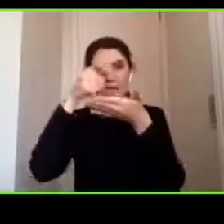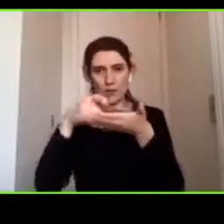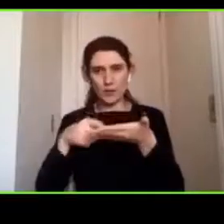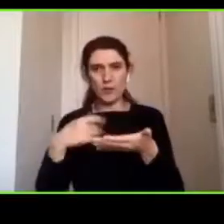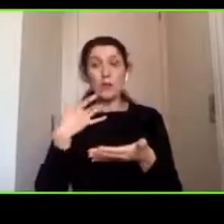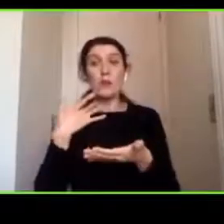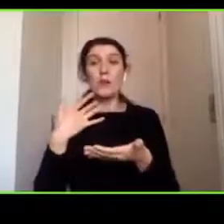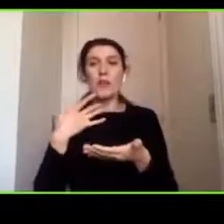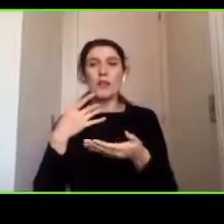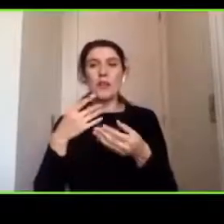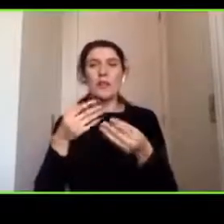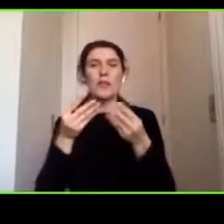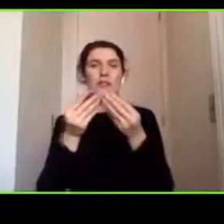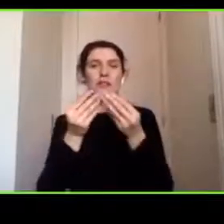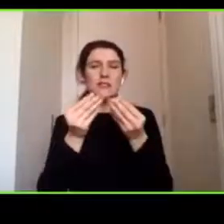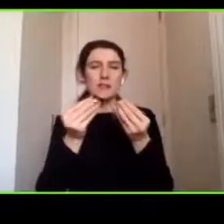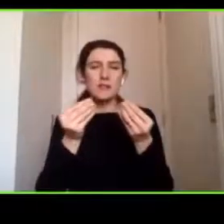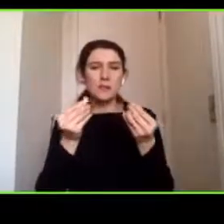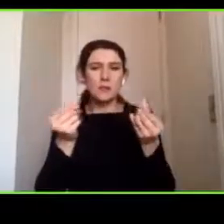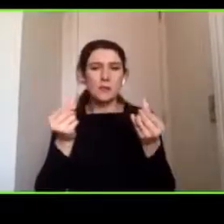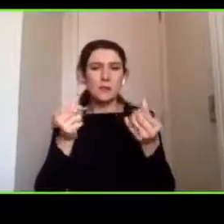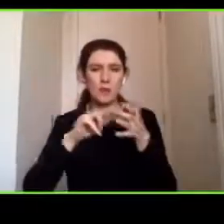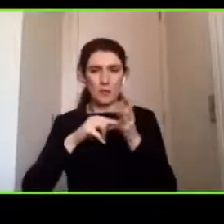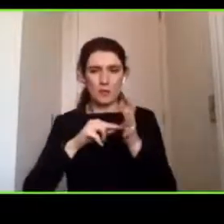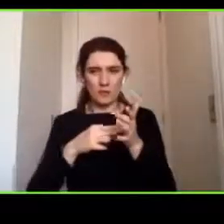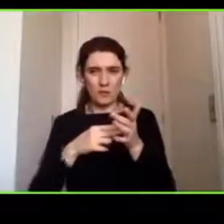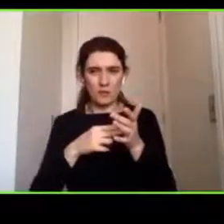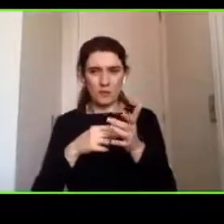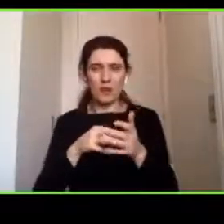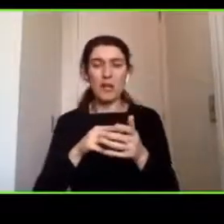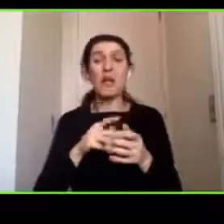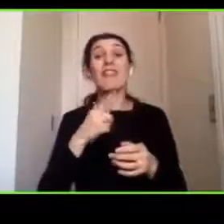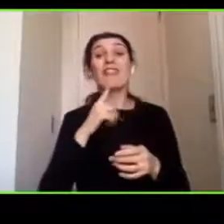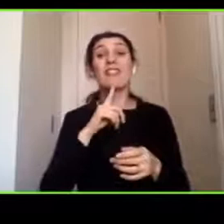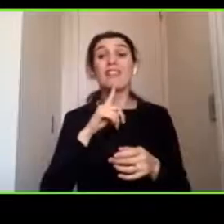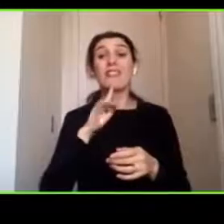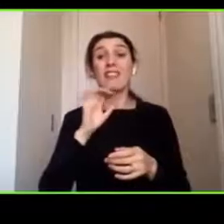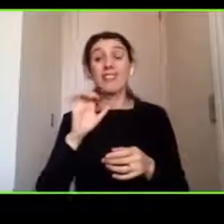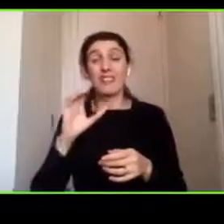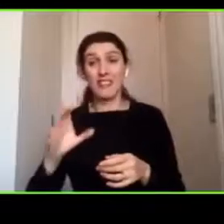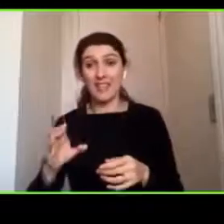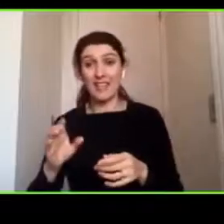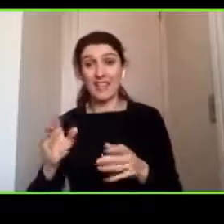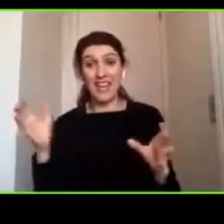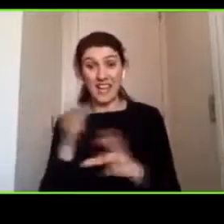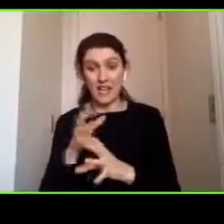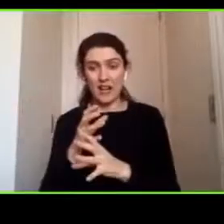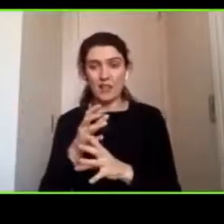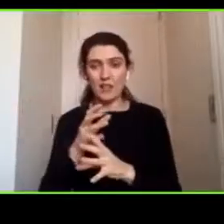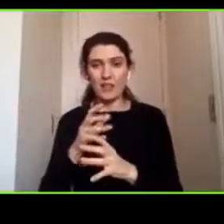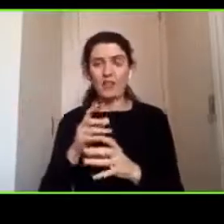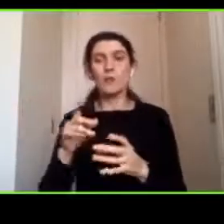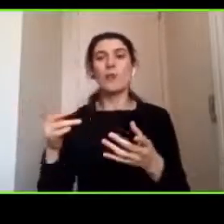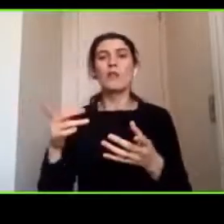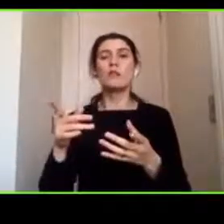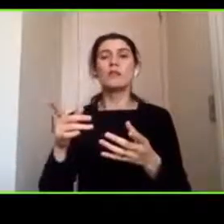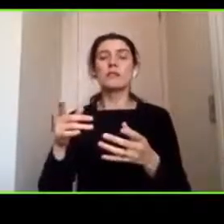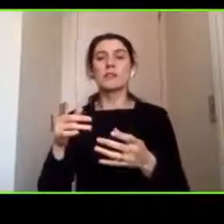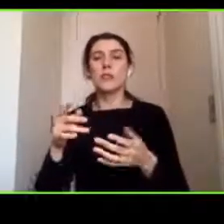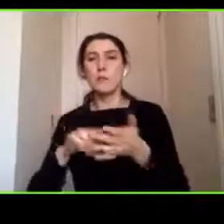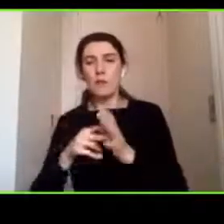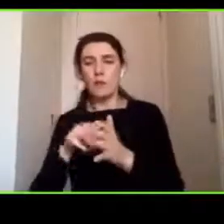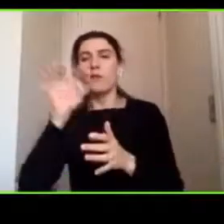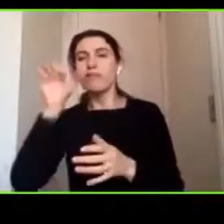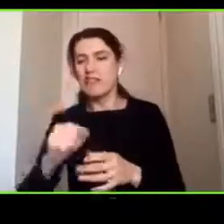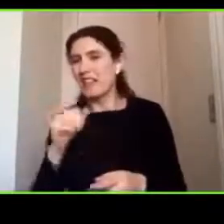nivel no solamente prehospitalario sino a nivel hospitalario de rehabilitación la